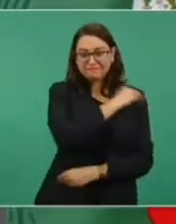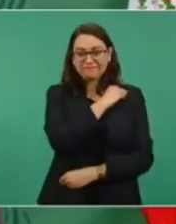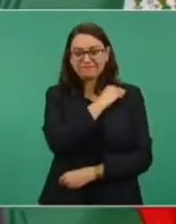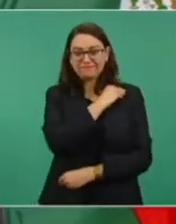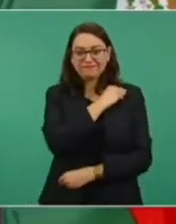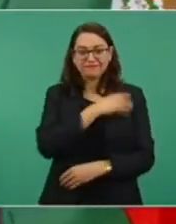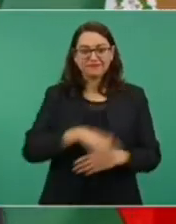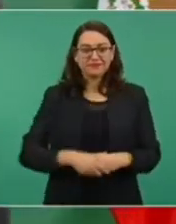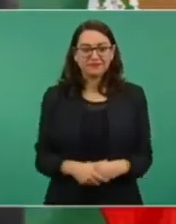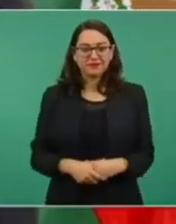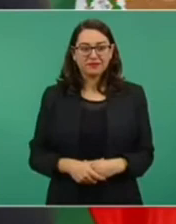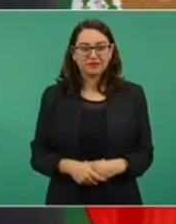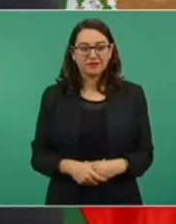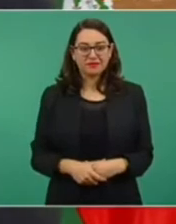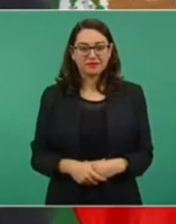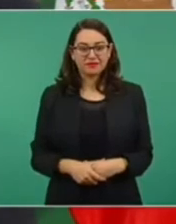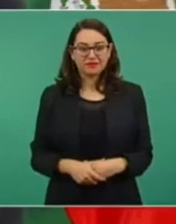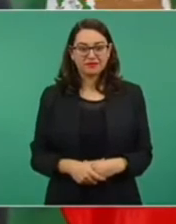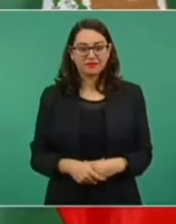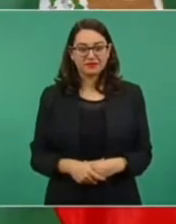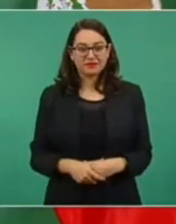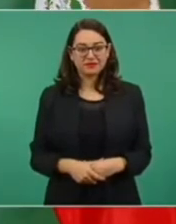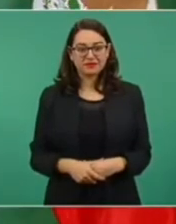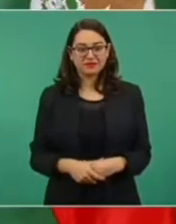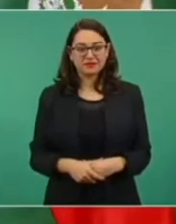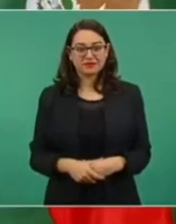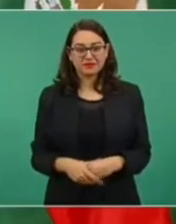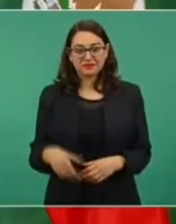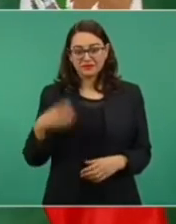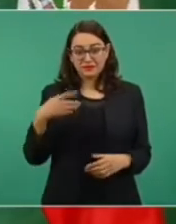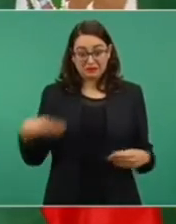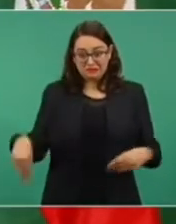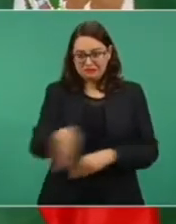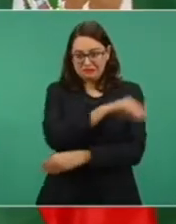Sí, pero hay otra, se envuelve así,